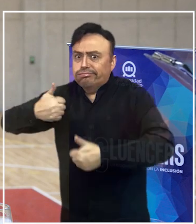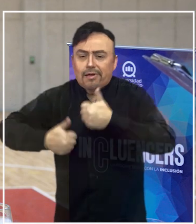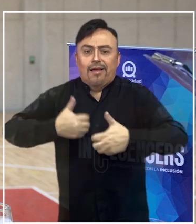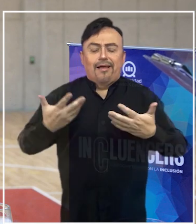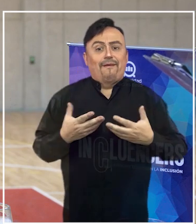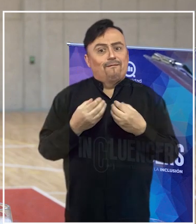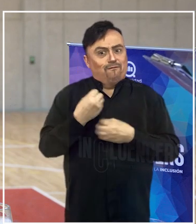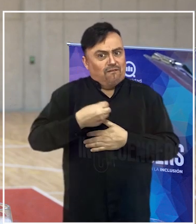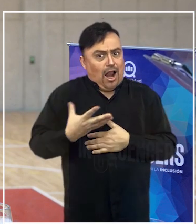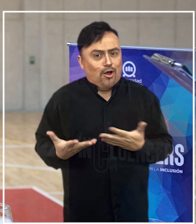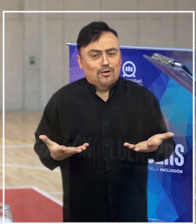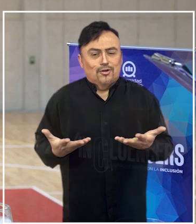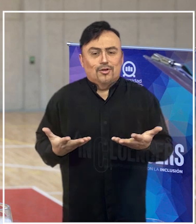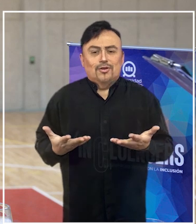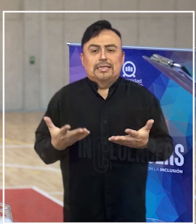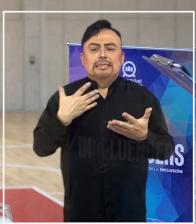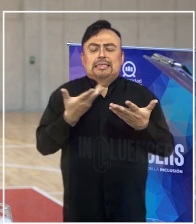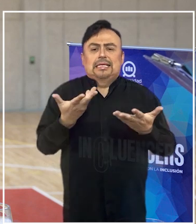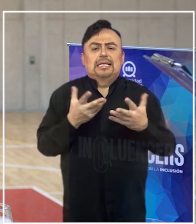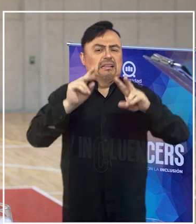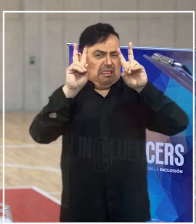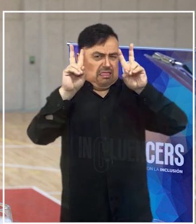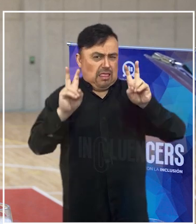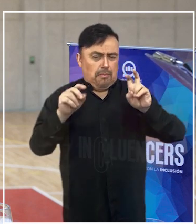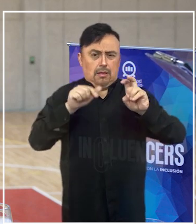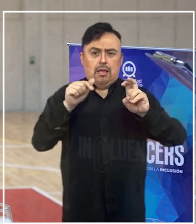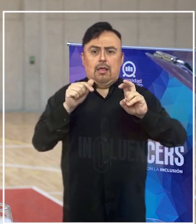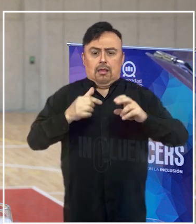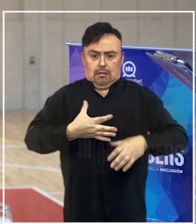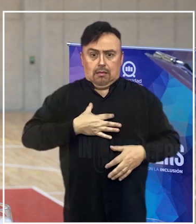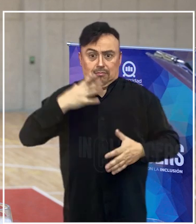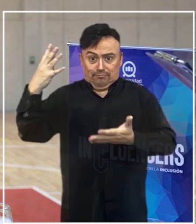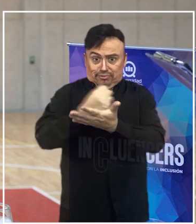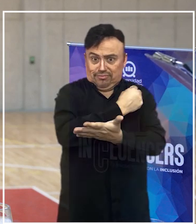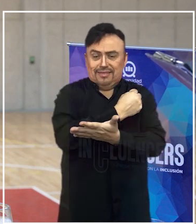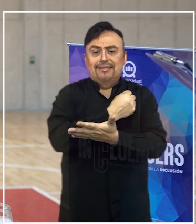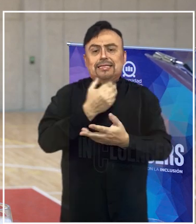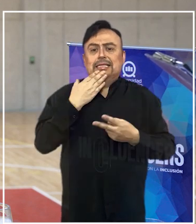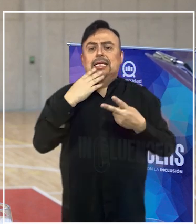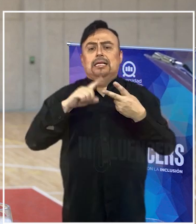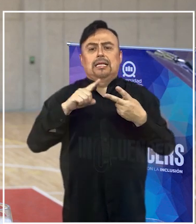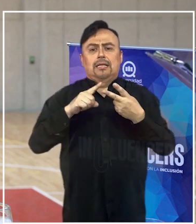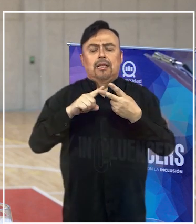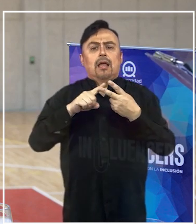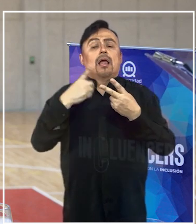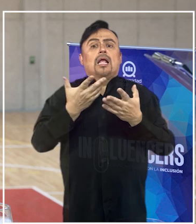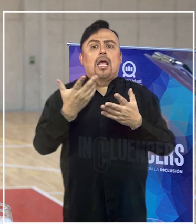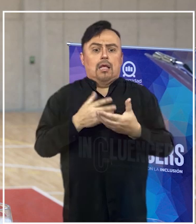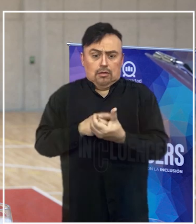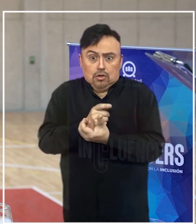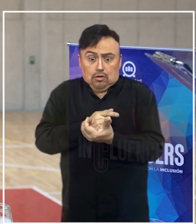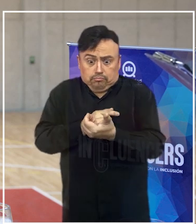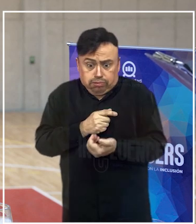No solamente lo sometemos al tema de alcanzar medallas, tiene que ver con mejorar marcas, tiene que ver